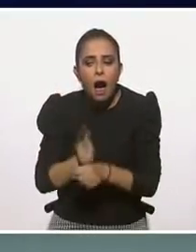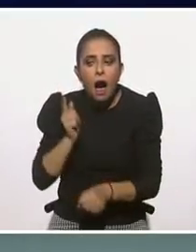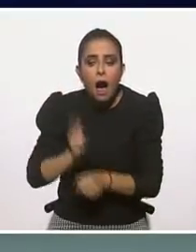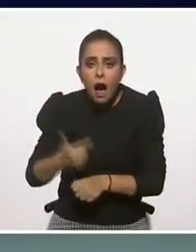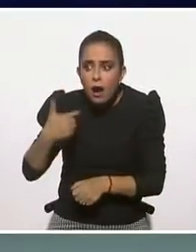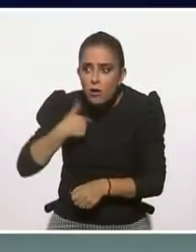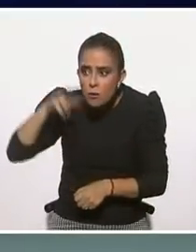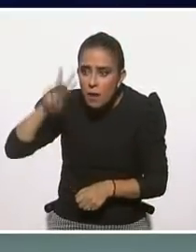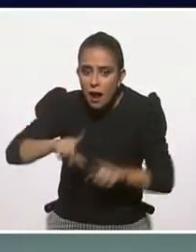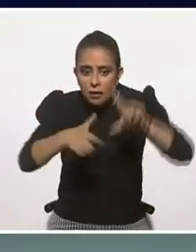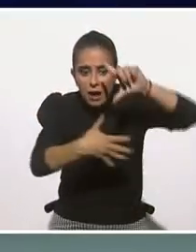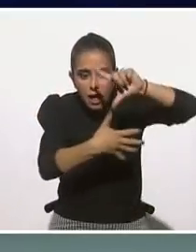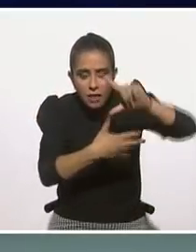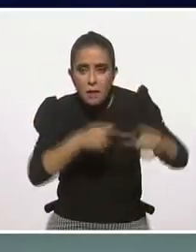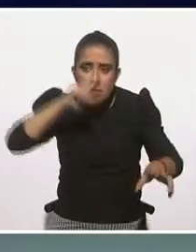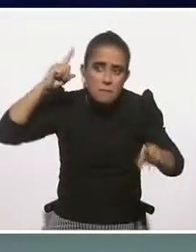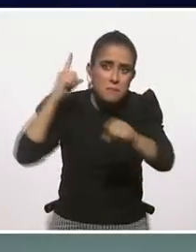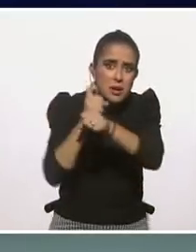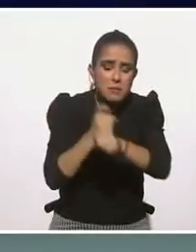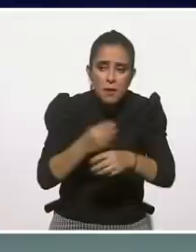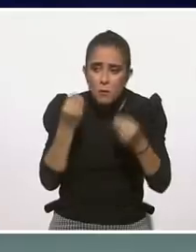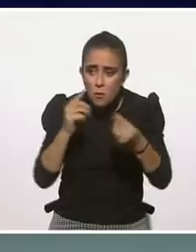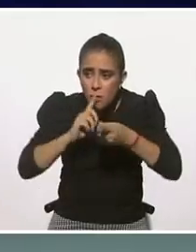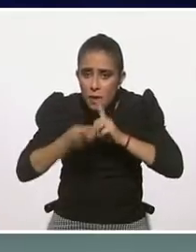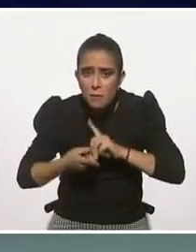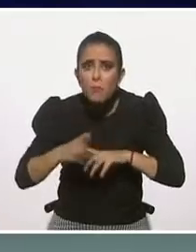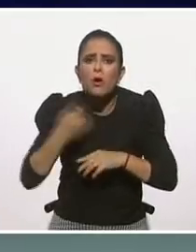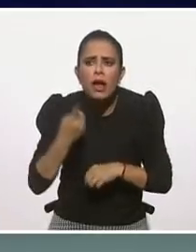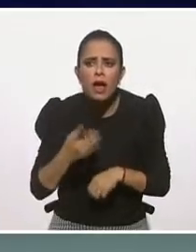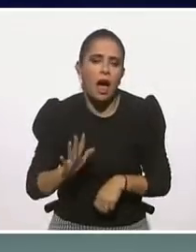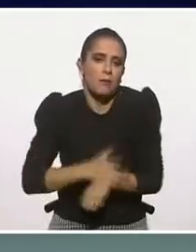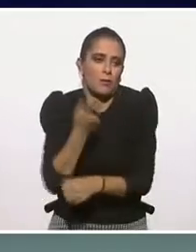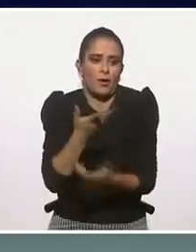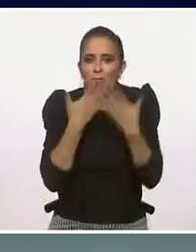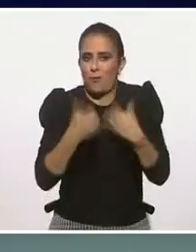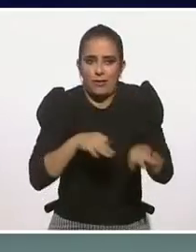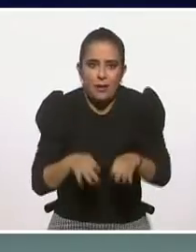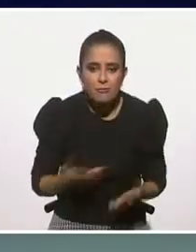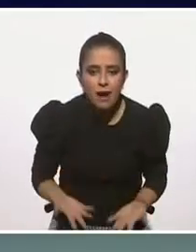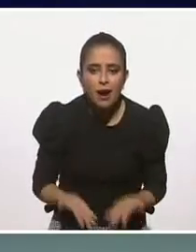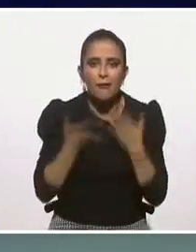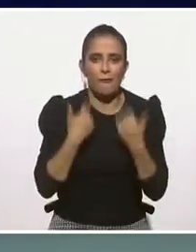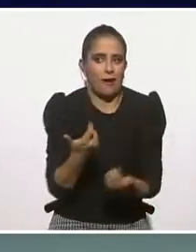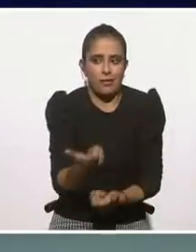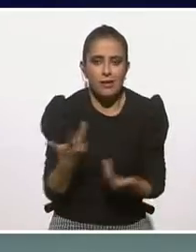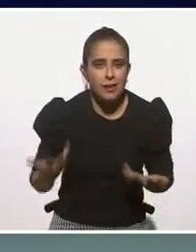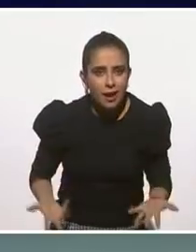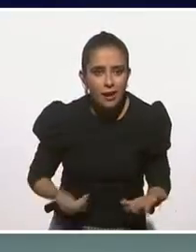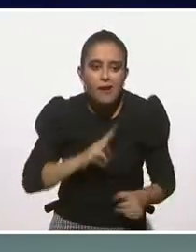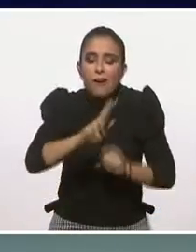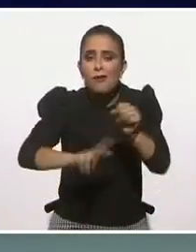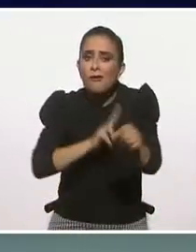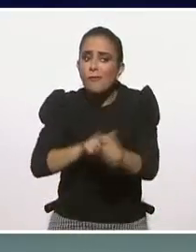disparó mucho la violencia, se disparó mucho el desempleo, y se disparó mucho el tema de no sé qué hacer, o sea hay un poco de agresión, hay un poco de